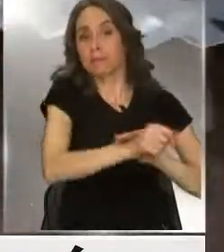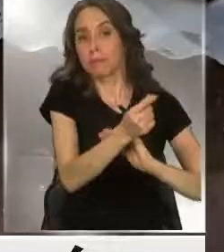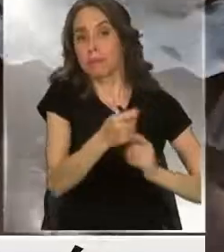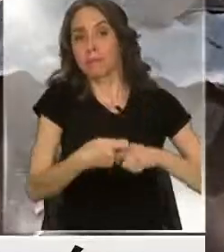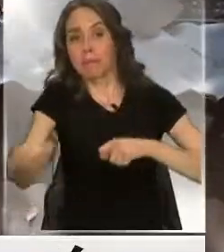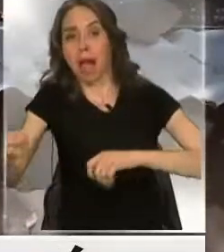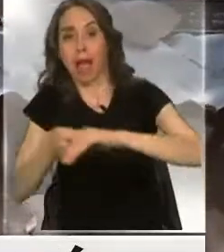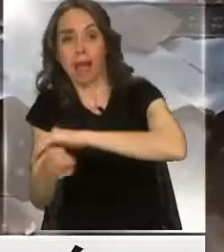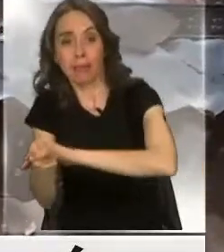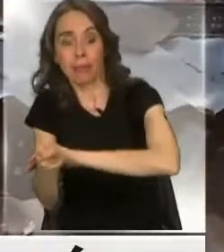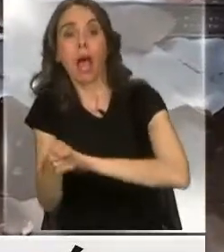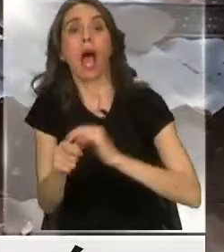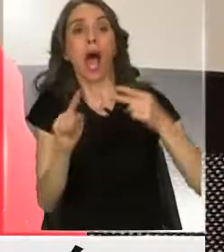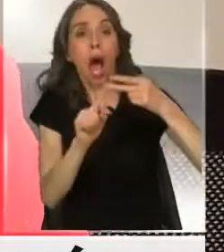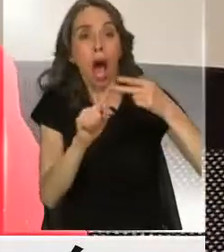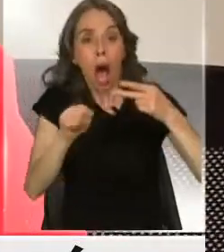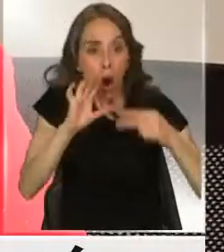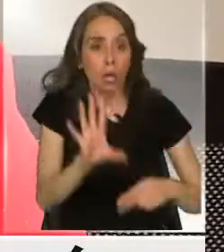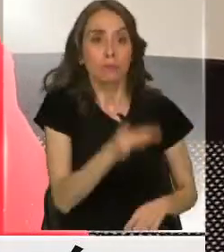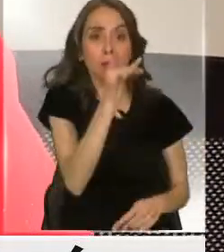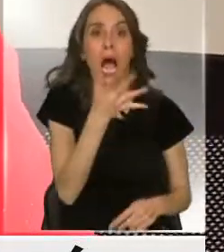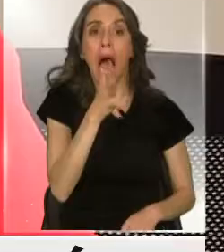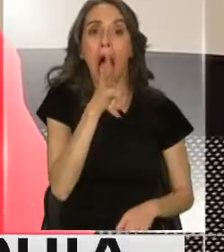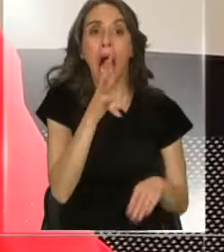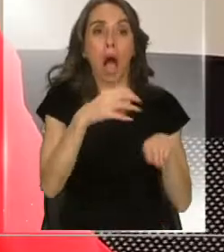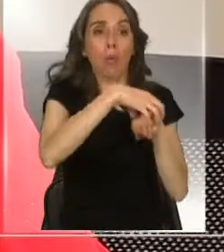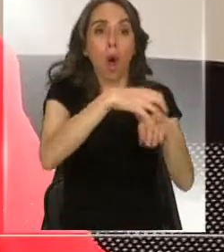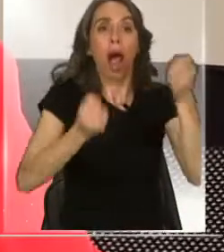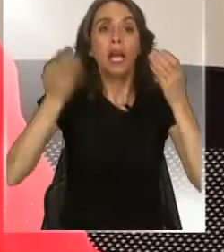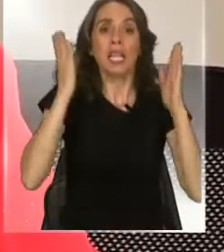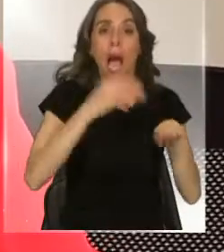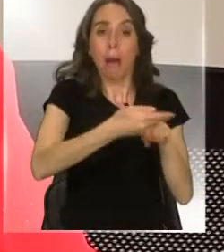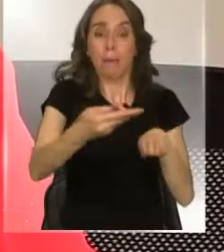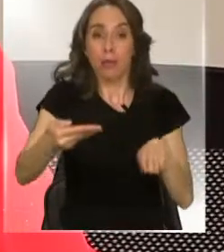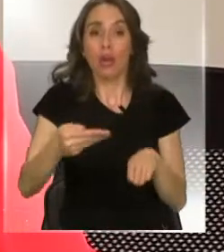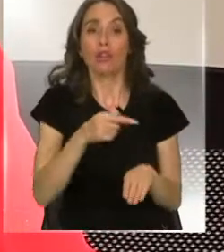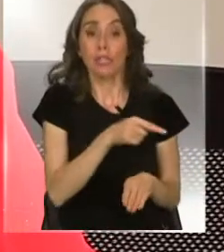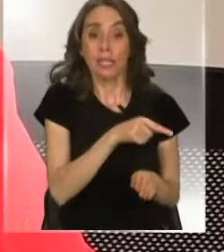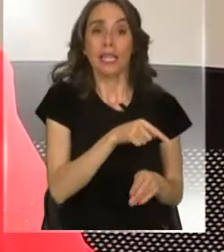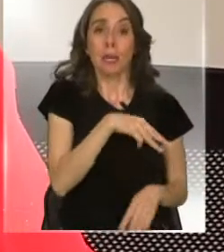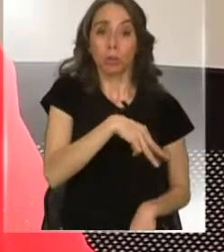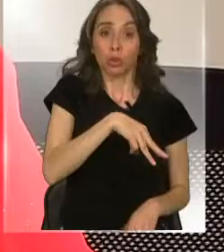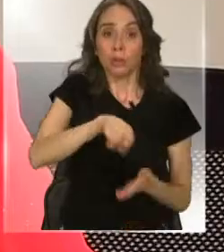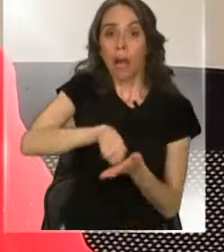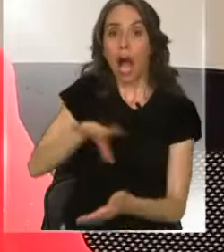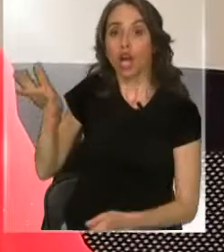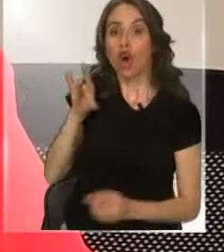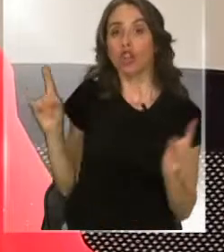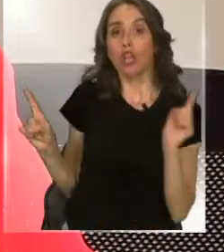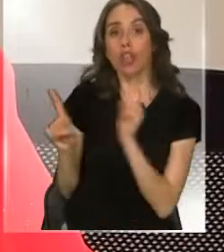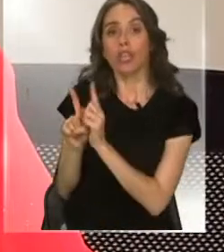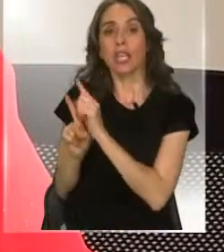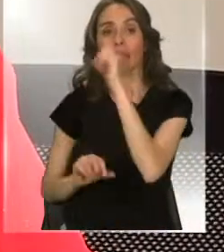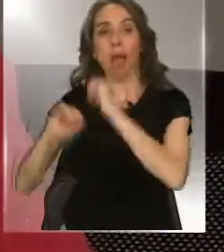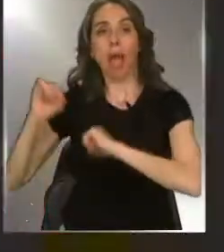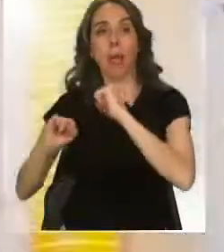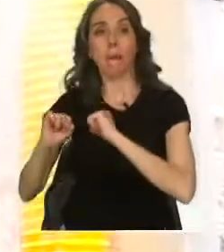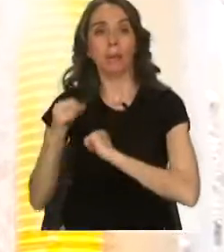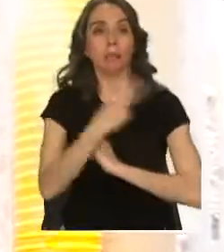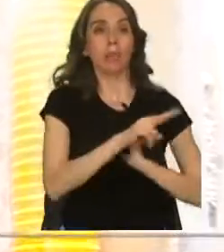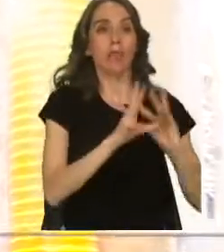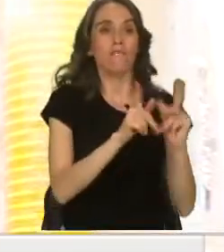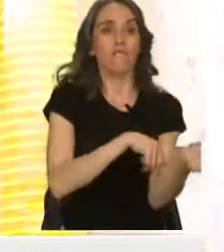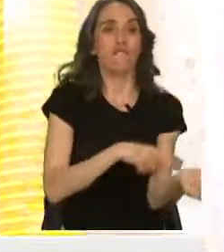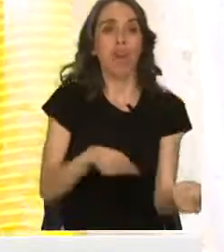Son tres episodios, tres hechos. Dicen relación con una contratación directa de camiones aljibes a una empresa vinculada a la familia.